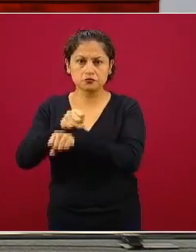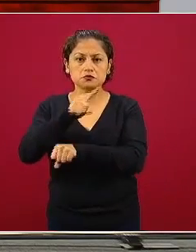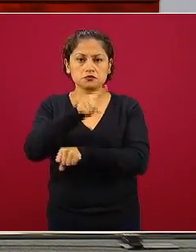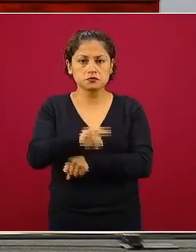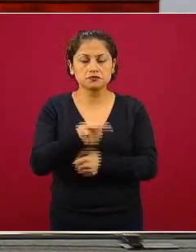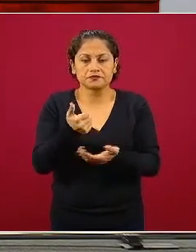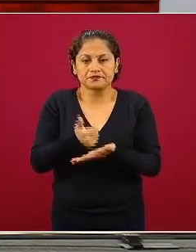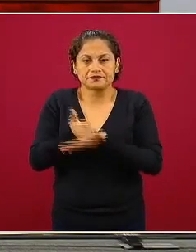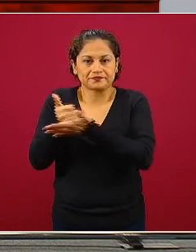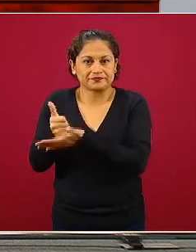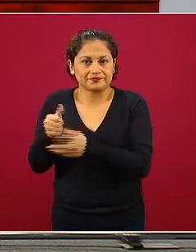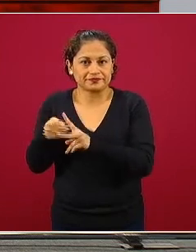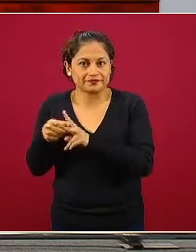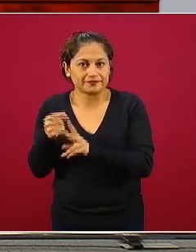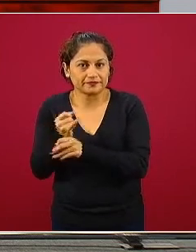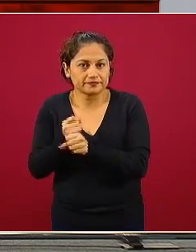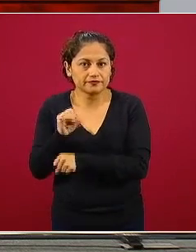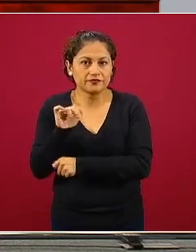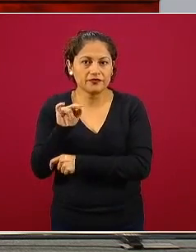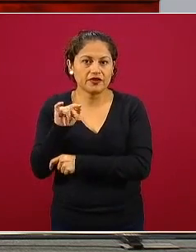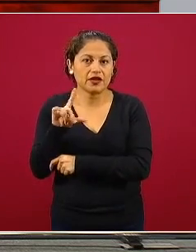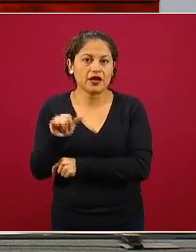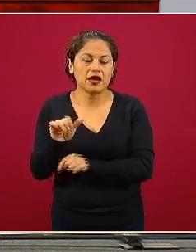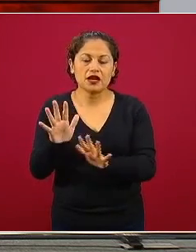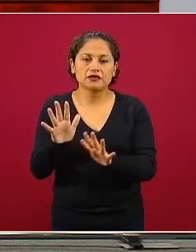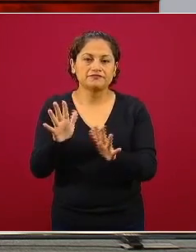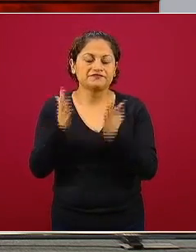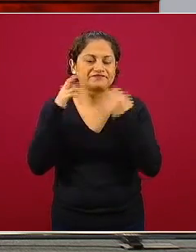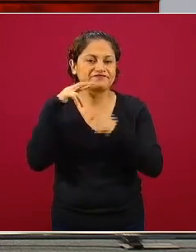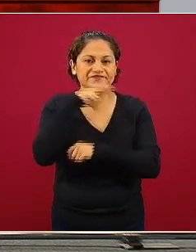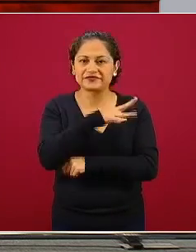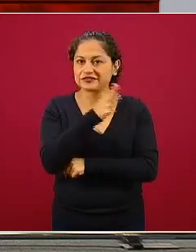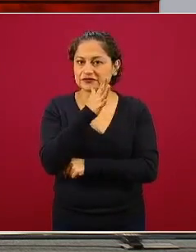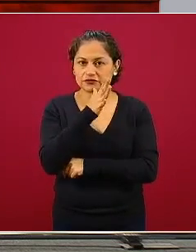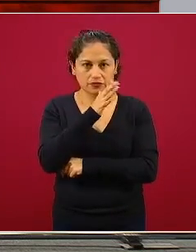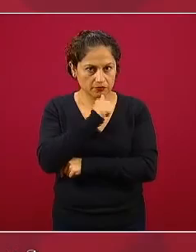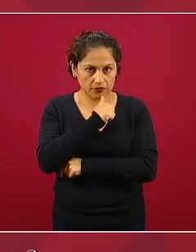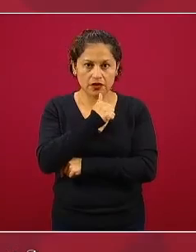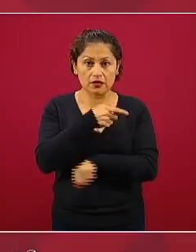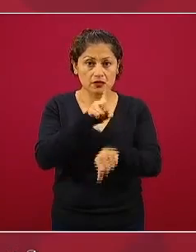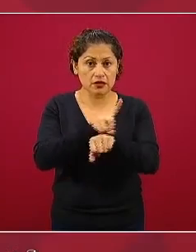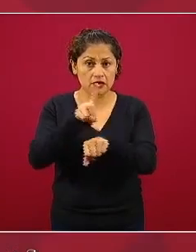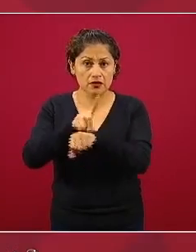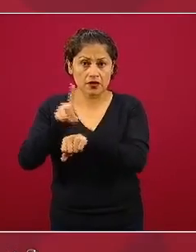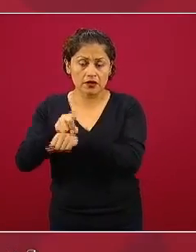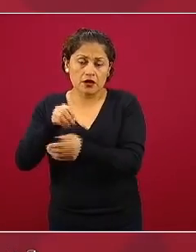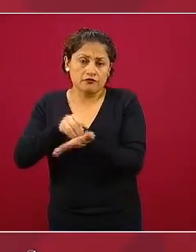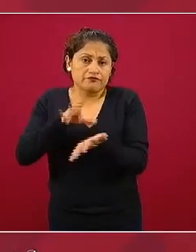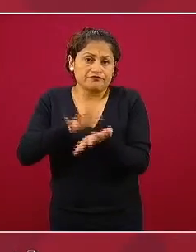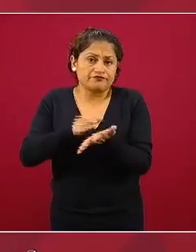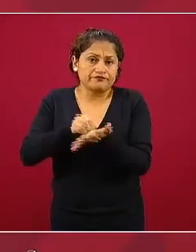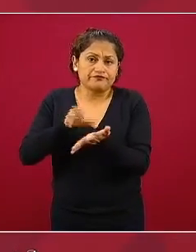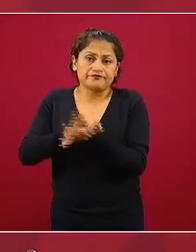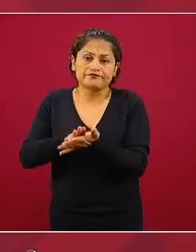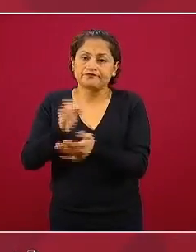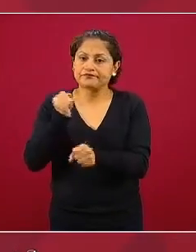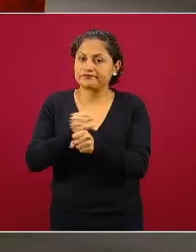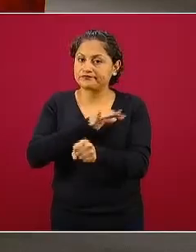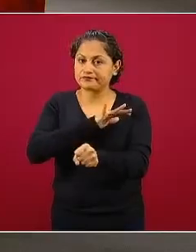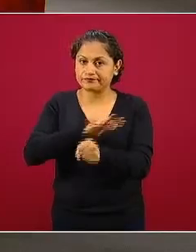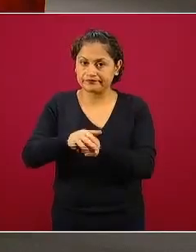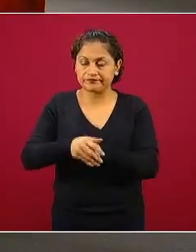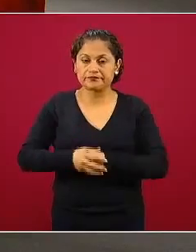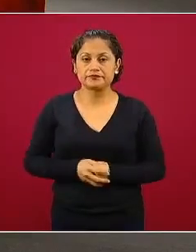suficientemente rápida no puede ser en tiempo real como para que sea útil en esta etapa un elemento adicional